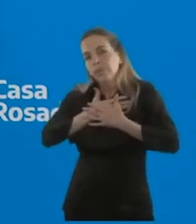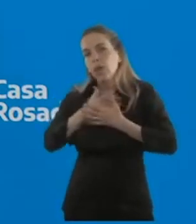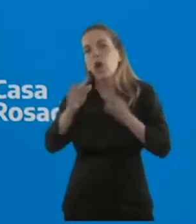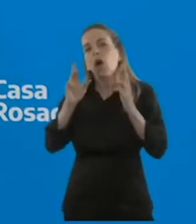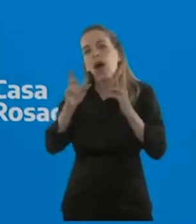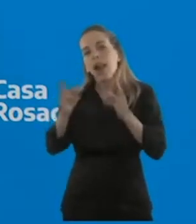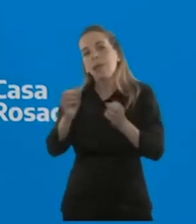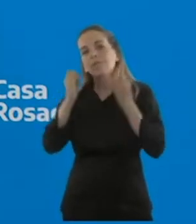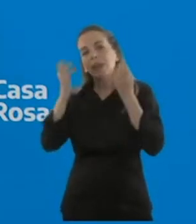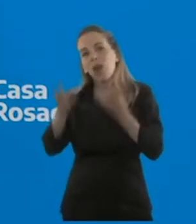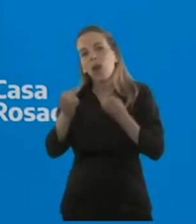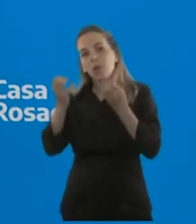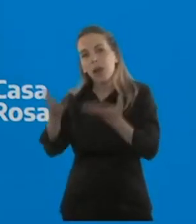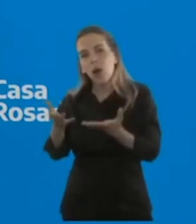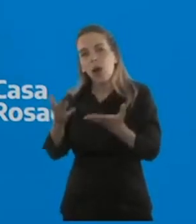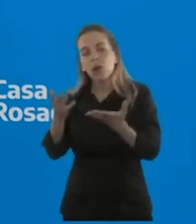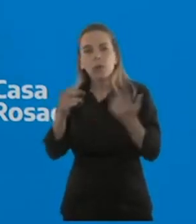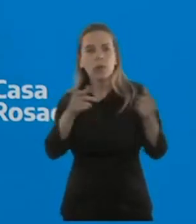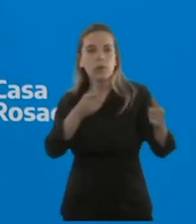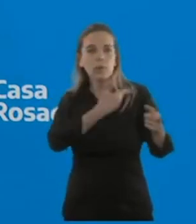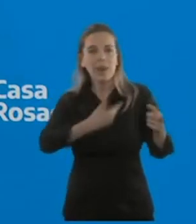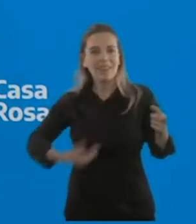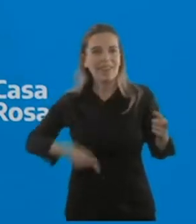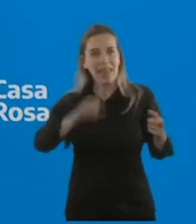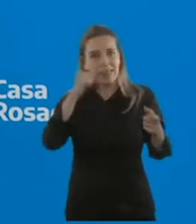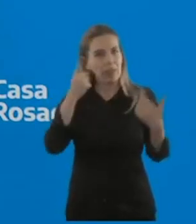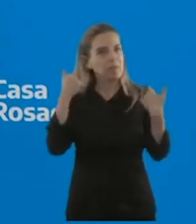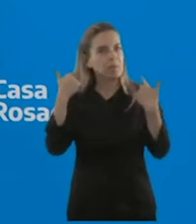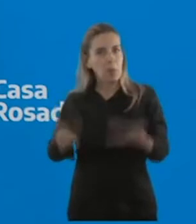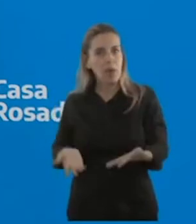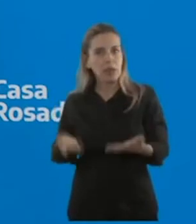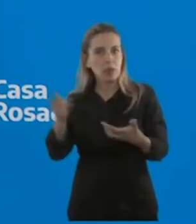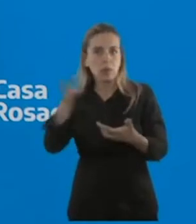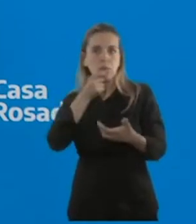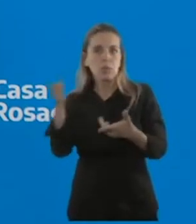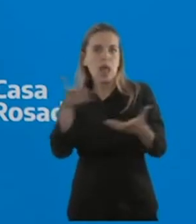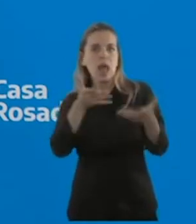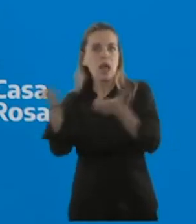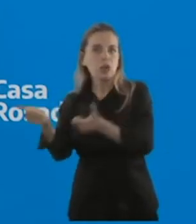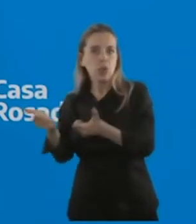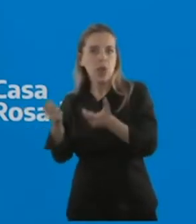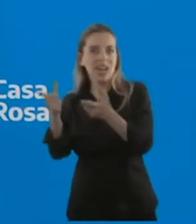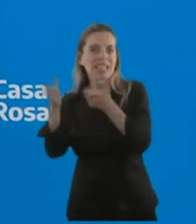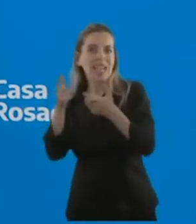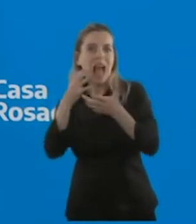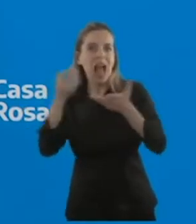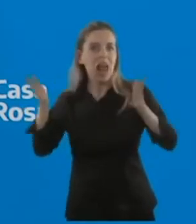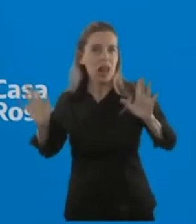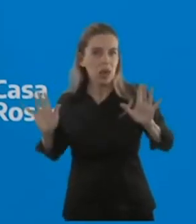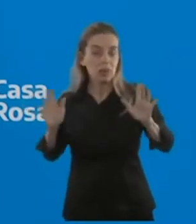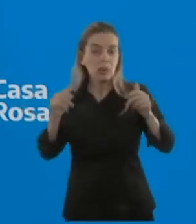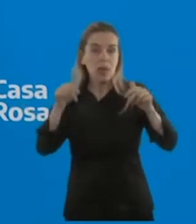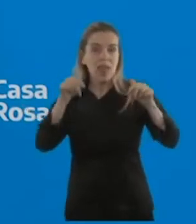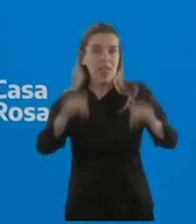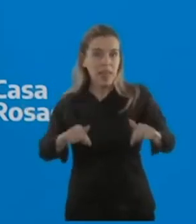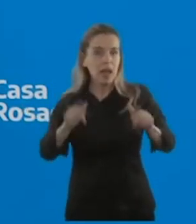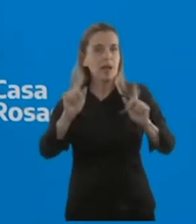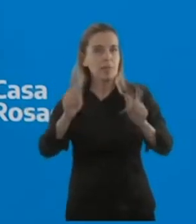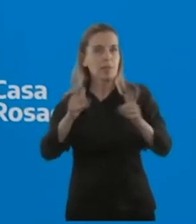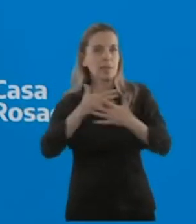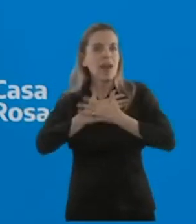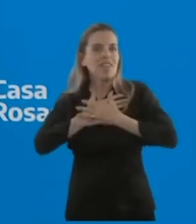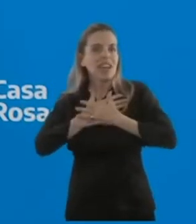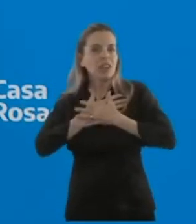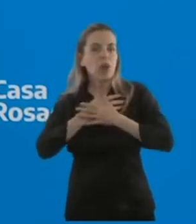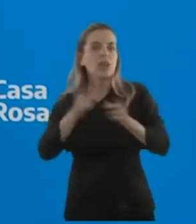recuperación y su disposición para estar allí para todo lo que ella necesite, cosa que reiteramos desde aquí. Nuestro afecto y